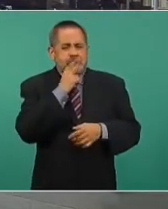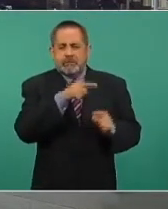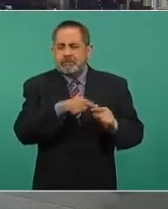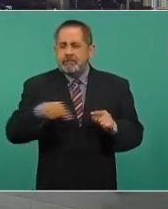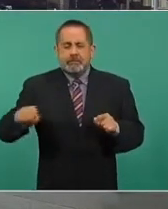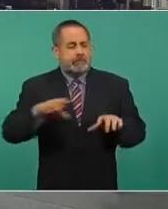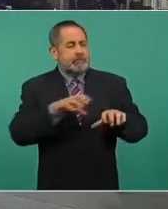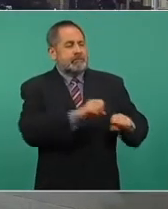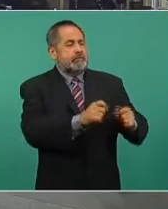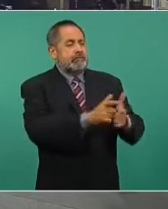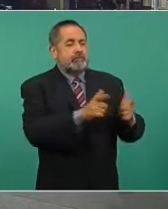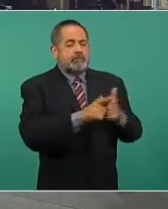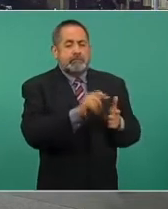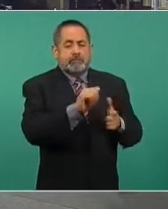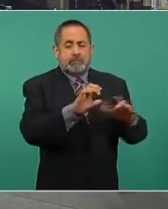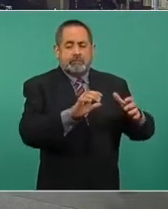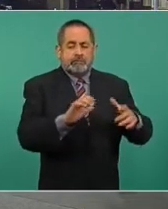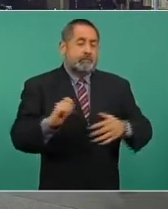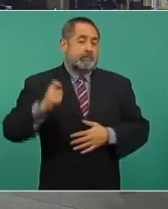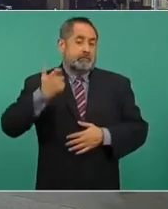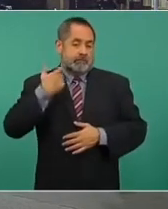anterior.